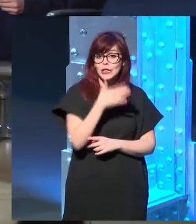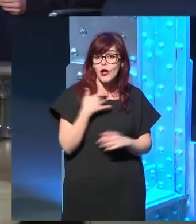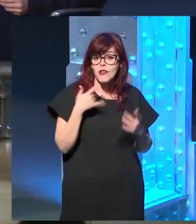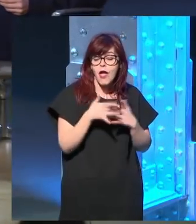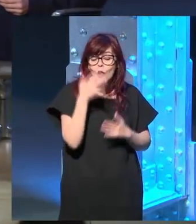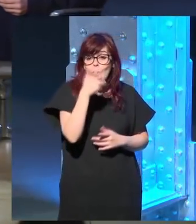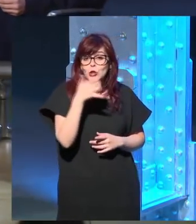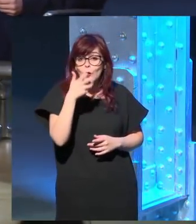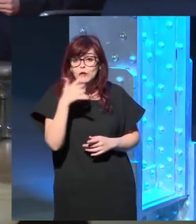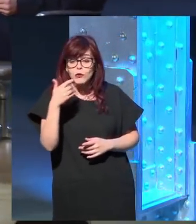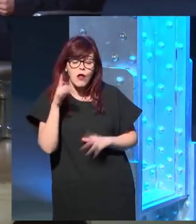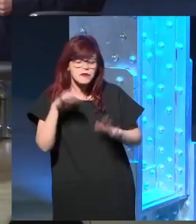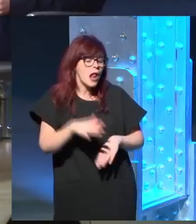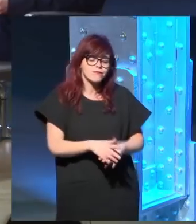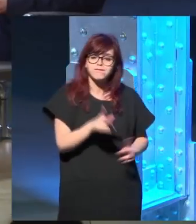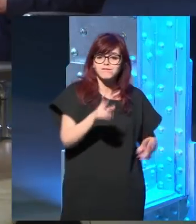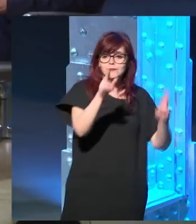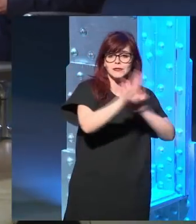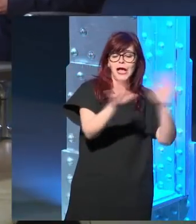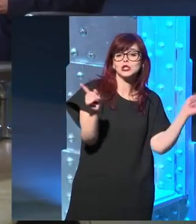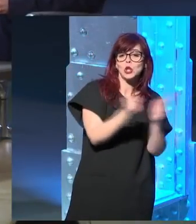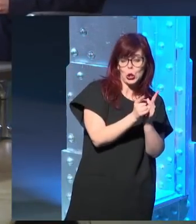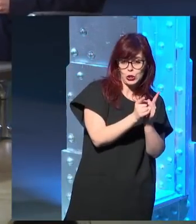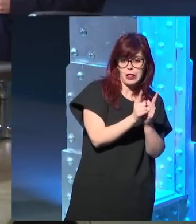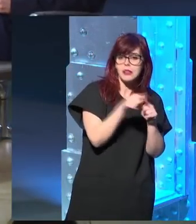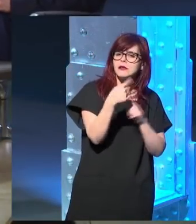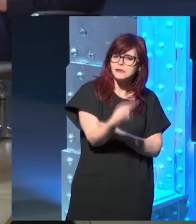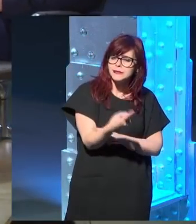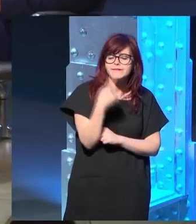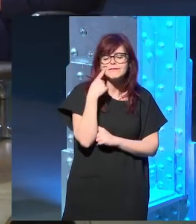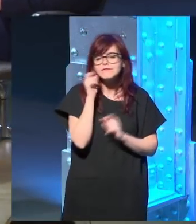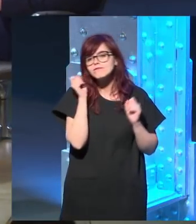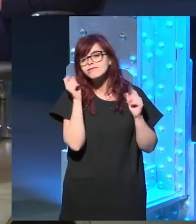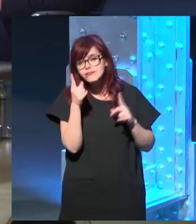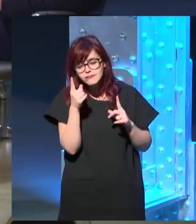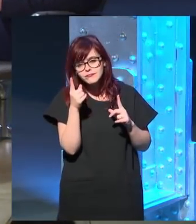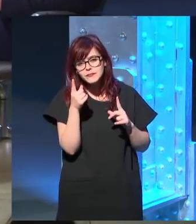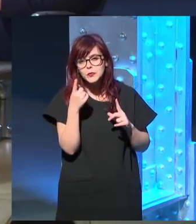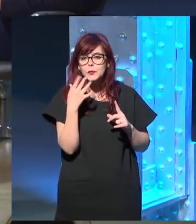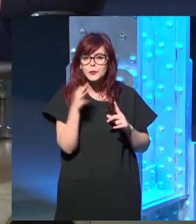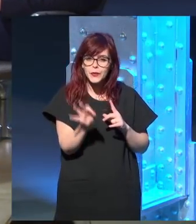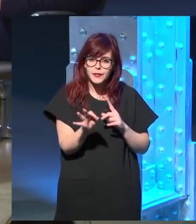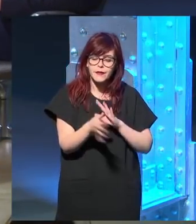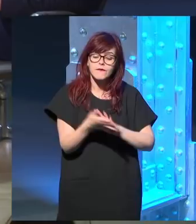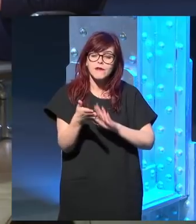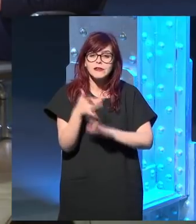me gustó mucho lo de después me di cuenta que quizás